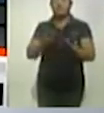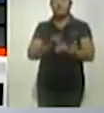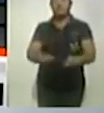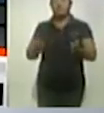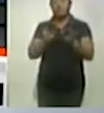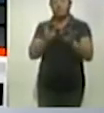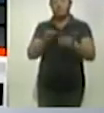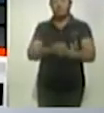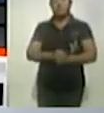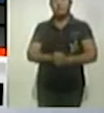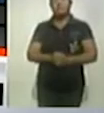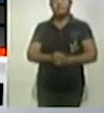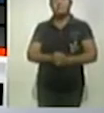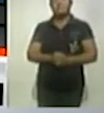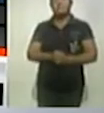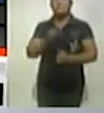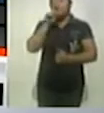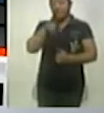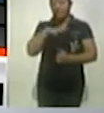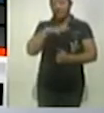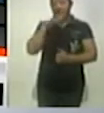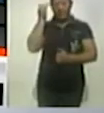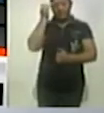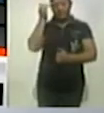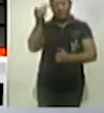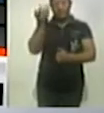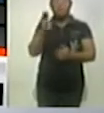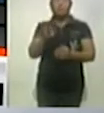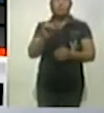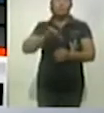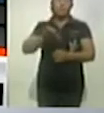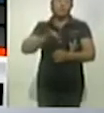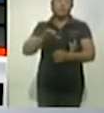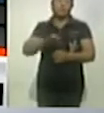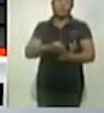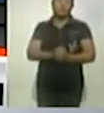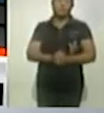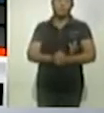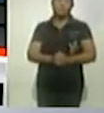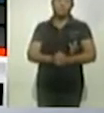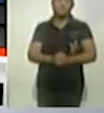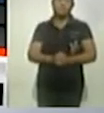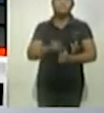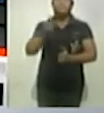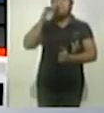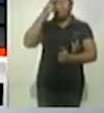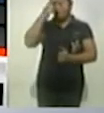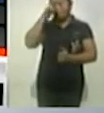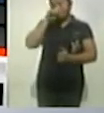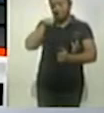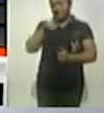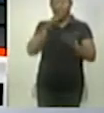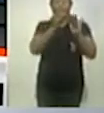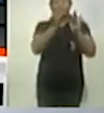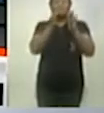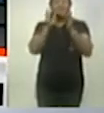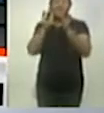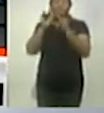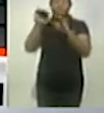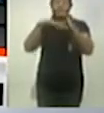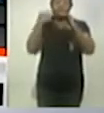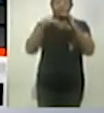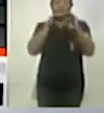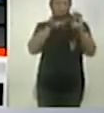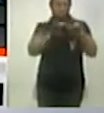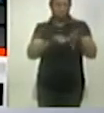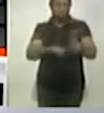tenemos la información del estado del tiempo importante en este día. Claro que sí. Recuerda que también, bueno, en redes sociales puede hacernos llegar sus comentarios,